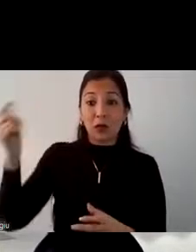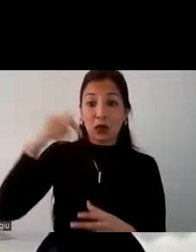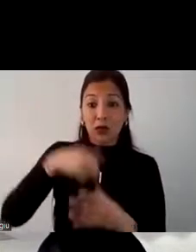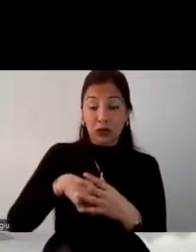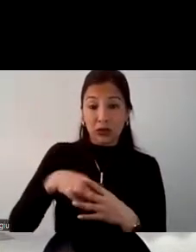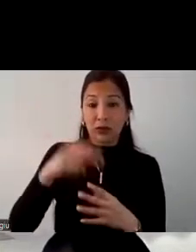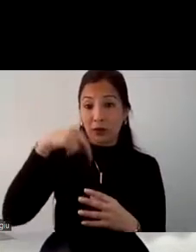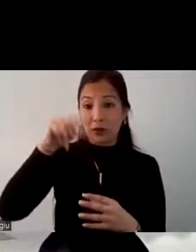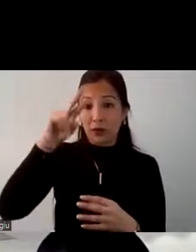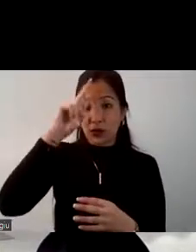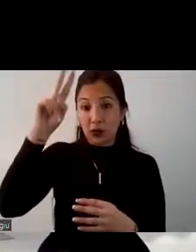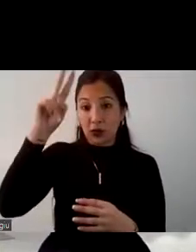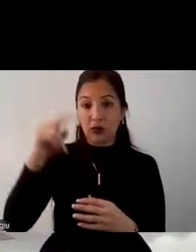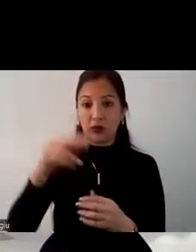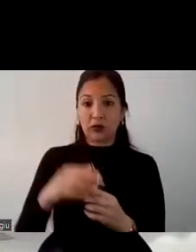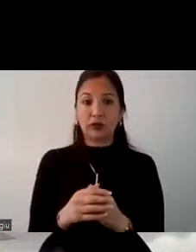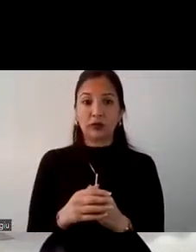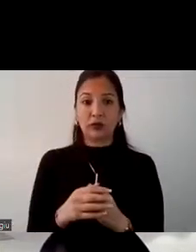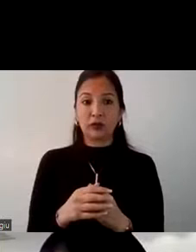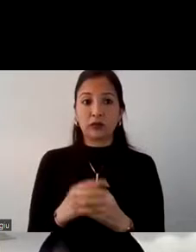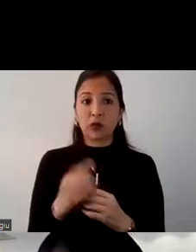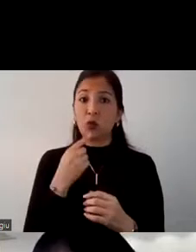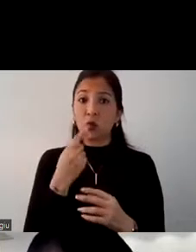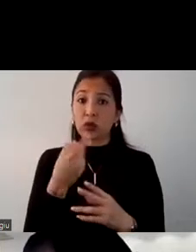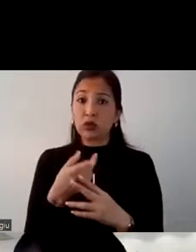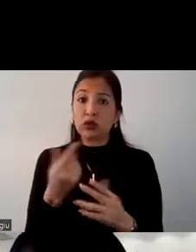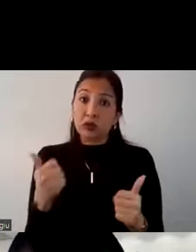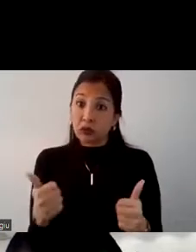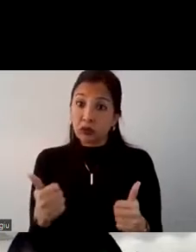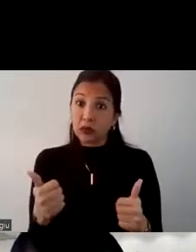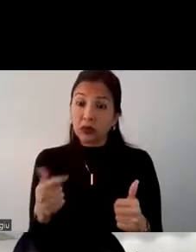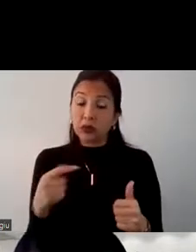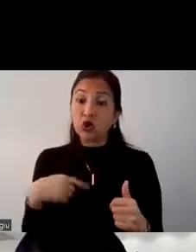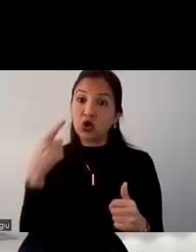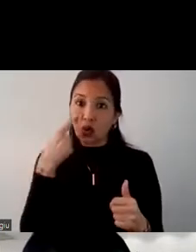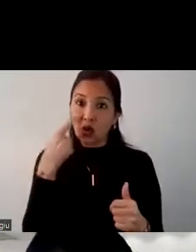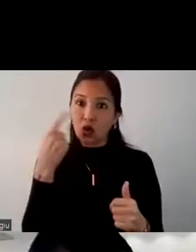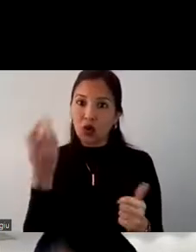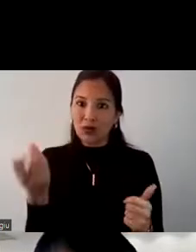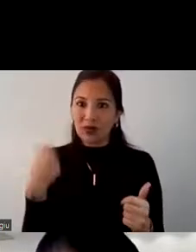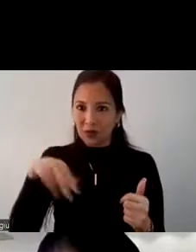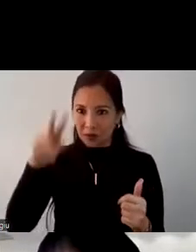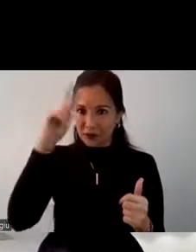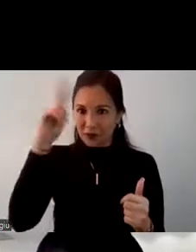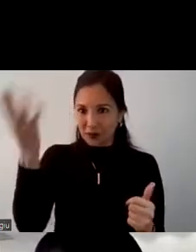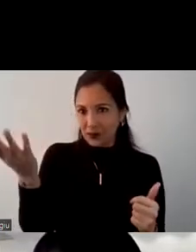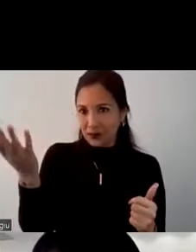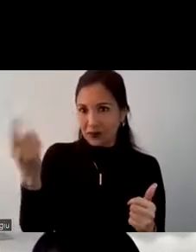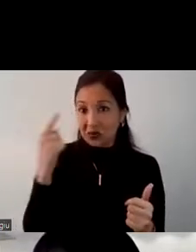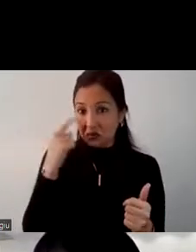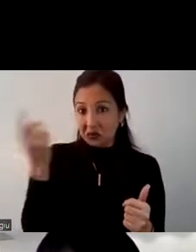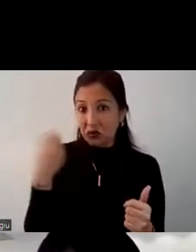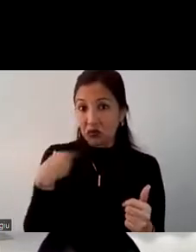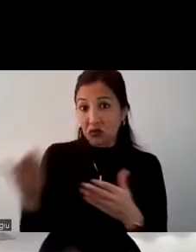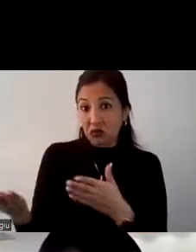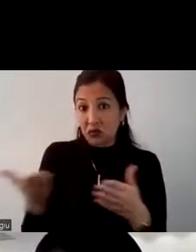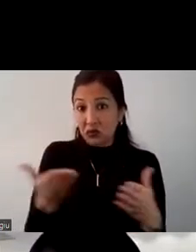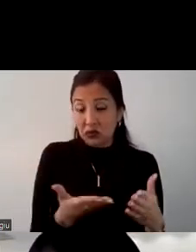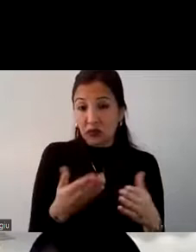Perú y acá yo puedo decir de que efectivamente es porque ellos tienen conocimiento de nuestro país y saben que nosotros ofrecemos